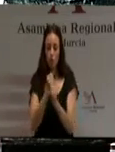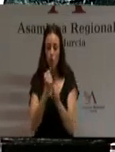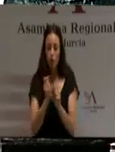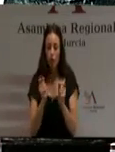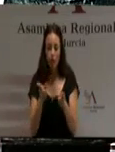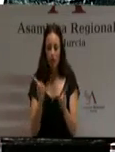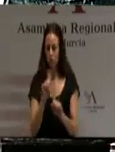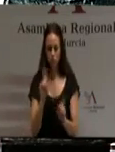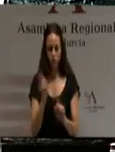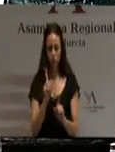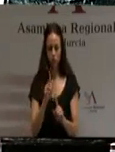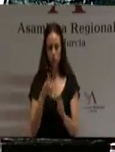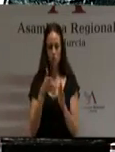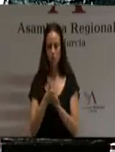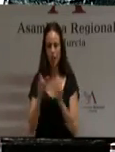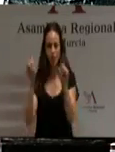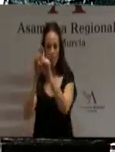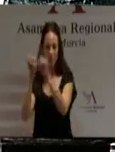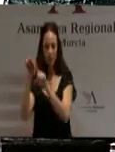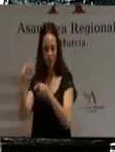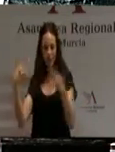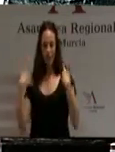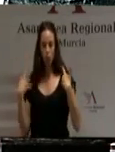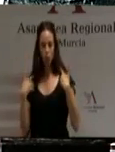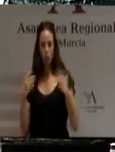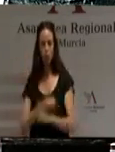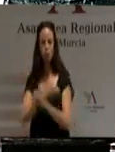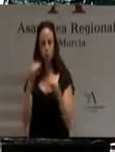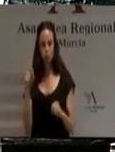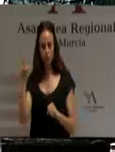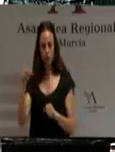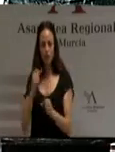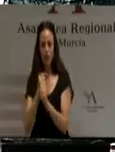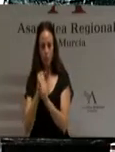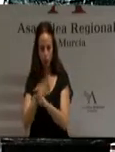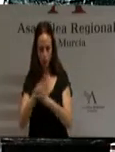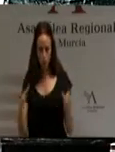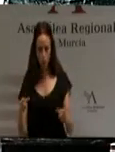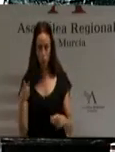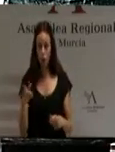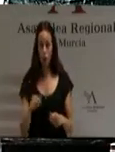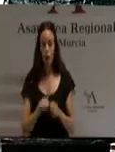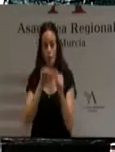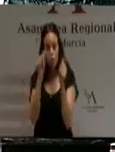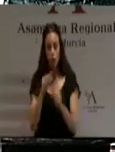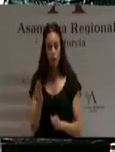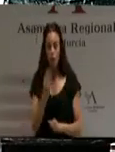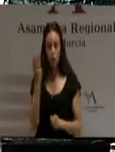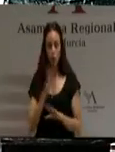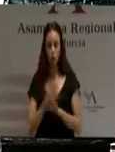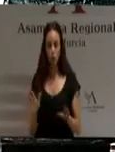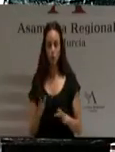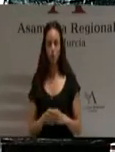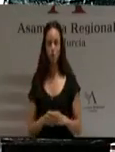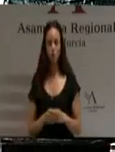Son las empresas, cuando son competitivas, las que crean empleo. Por eso, la mejor manera de crearlos es apoyando a nuestro empresariado,